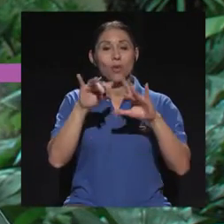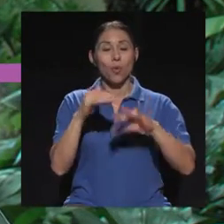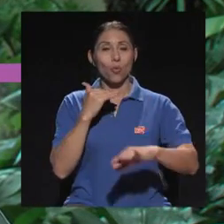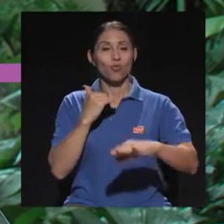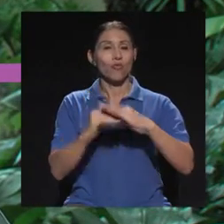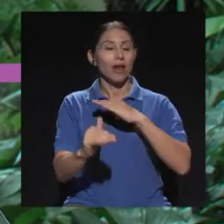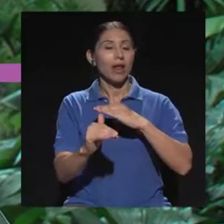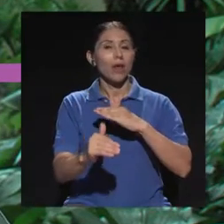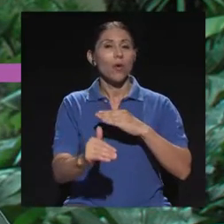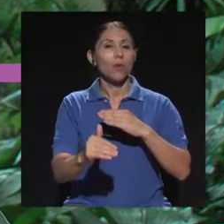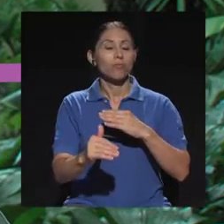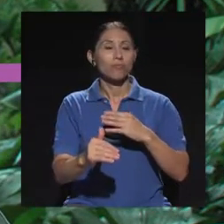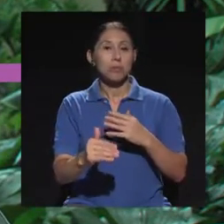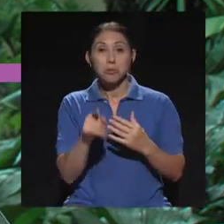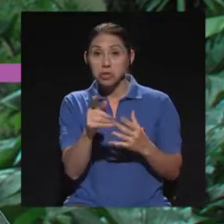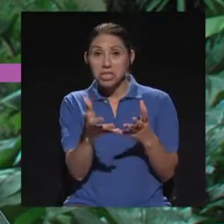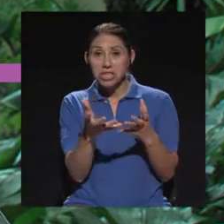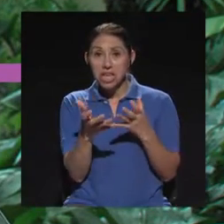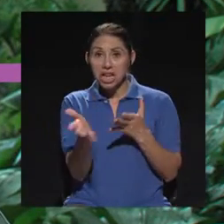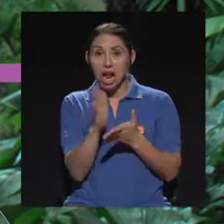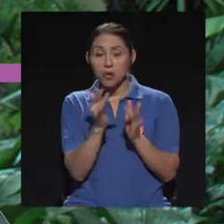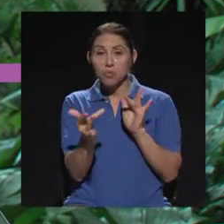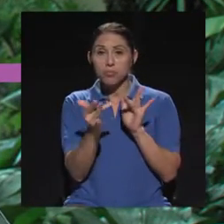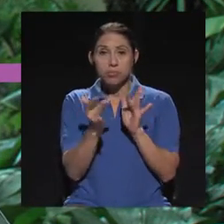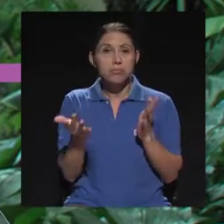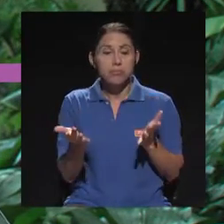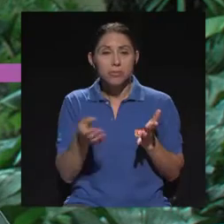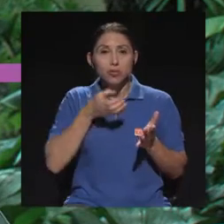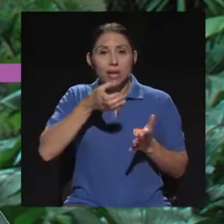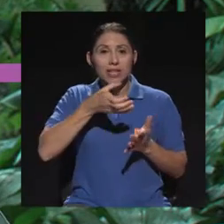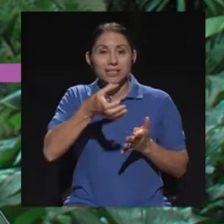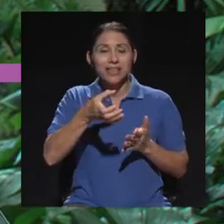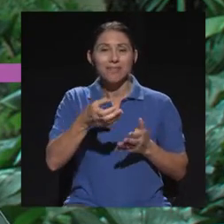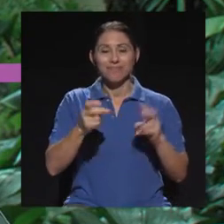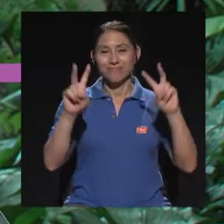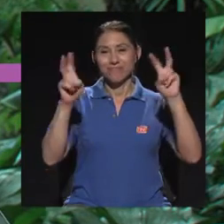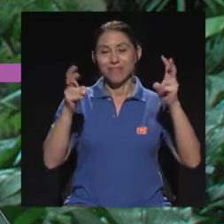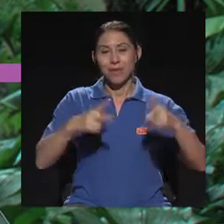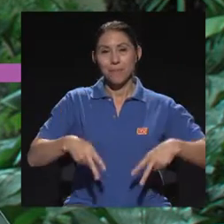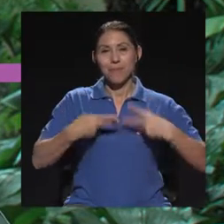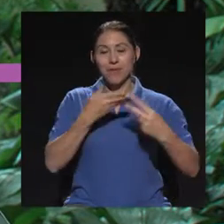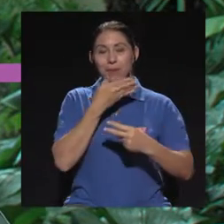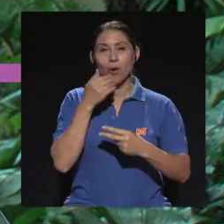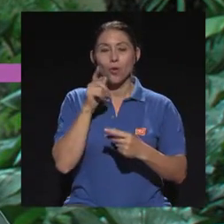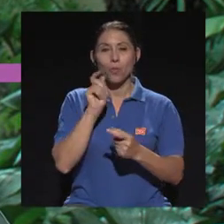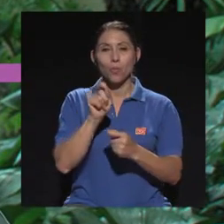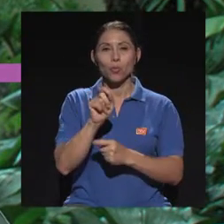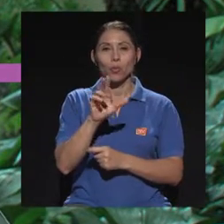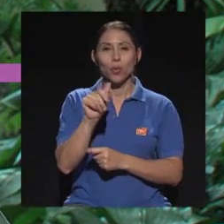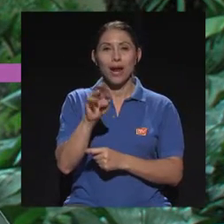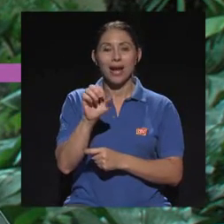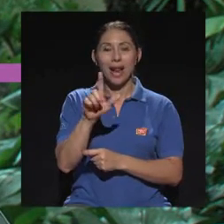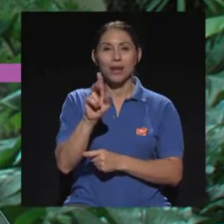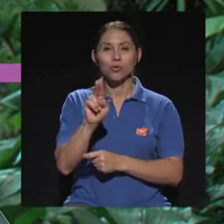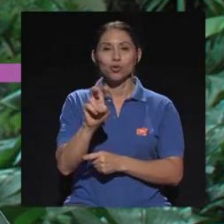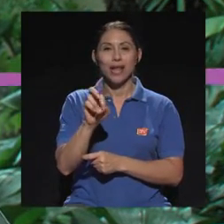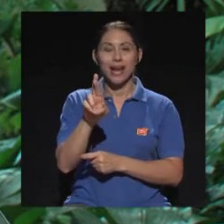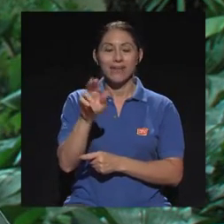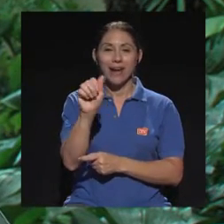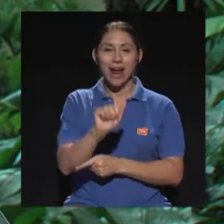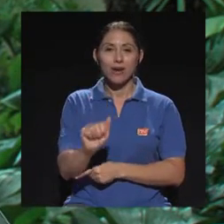correo electrónico, por si quieren hacernos llegar algún tipo de comentario o sugerencia, vivirmejor.canalucr